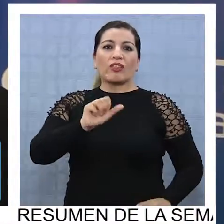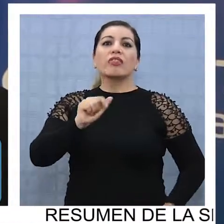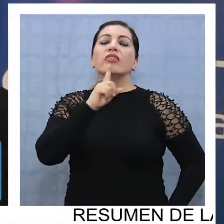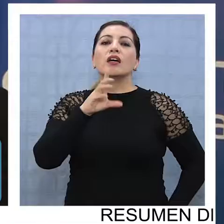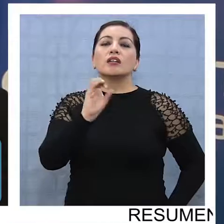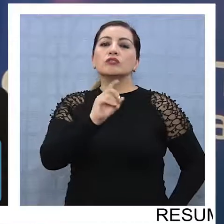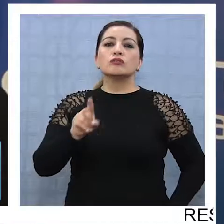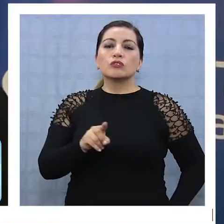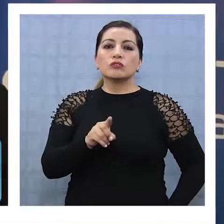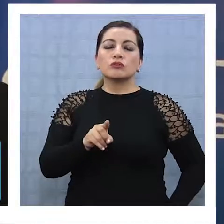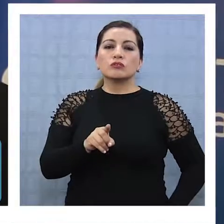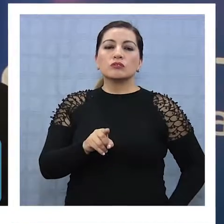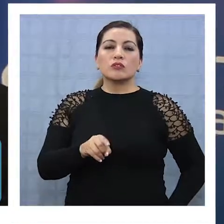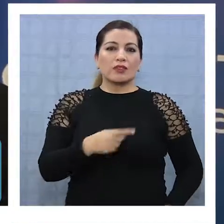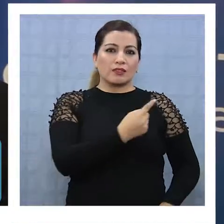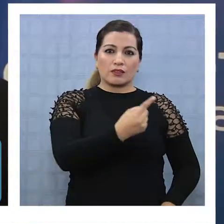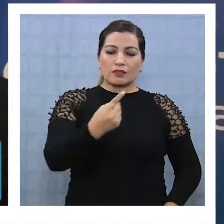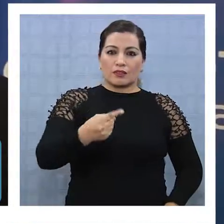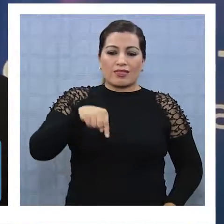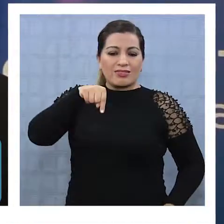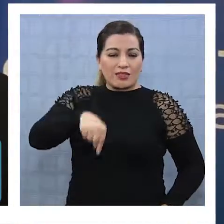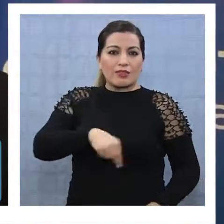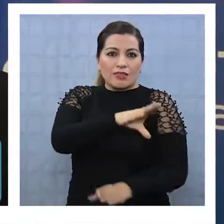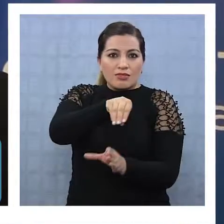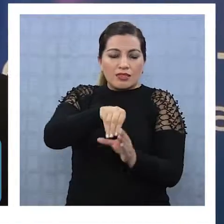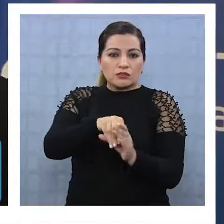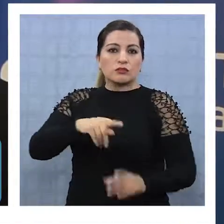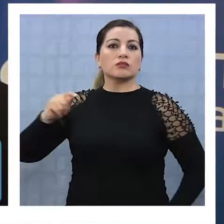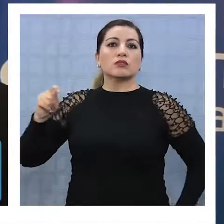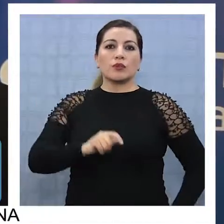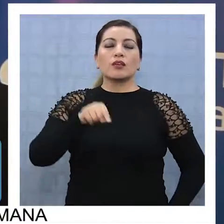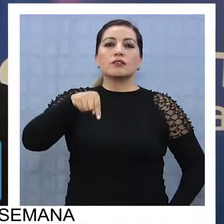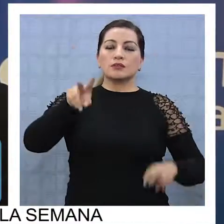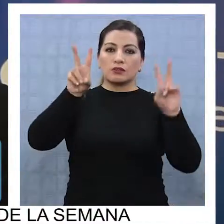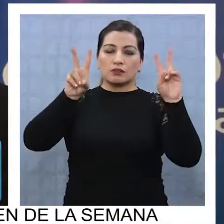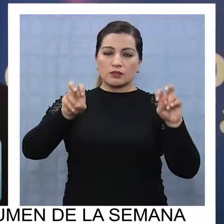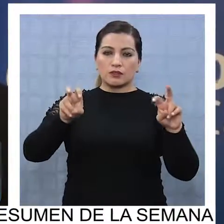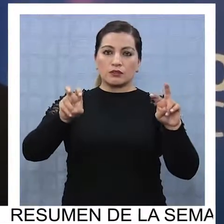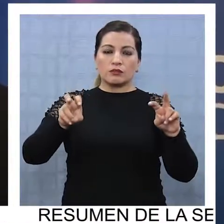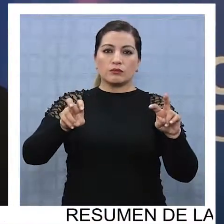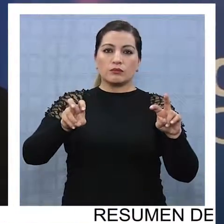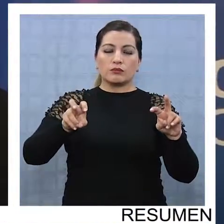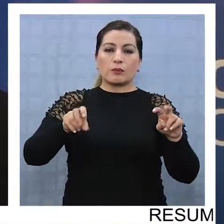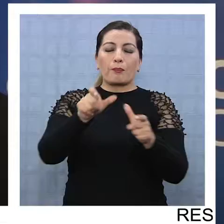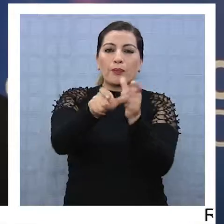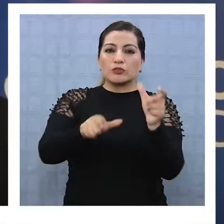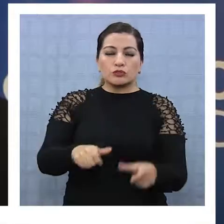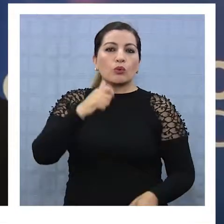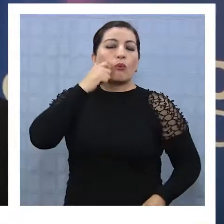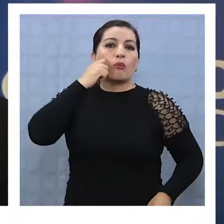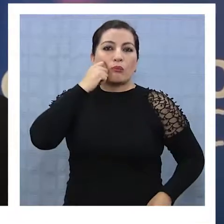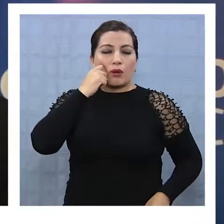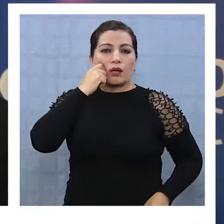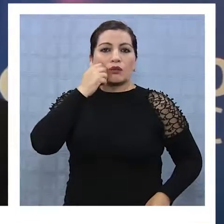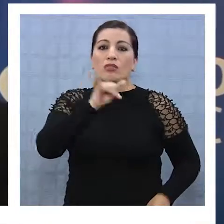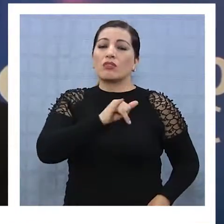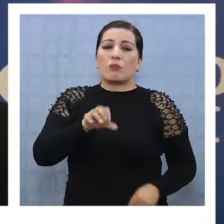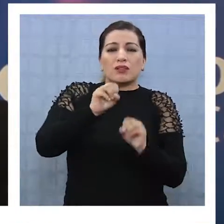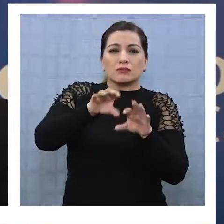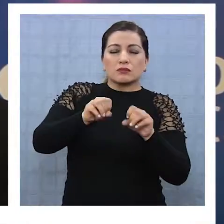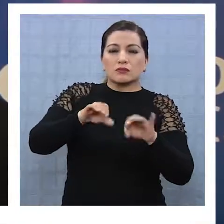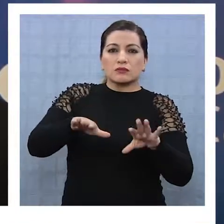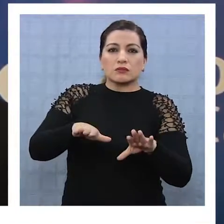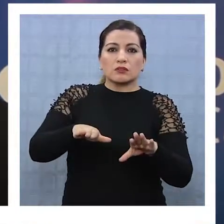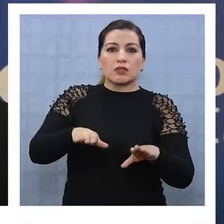sobre el mercado laboral de Tarapacá, pero desde Tarapacá. Y en ese sentido, las demandas de capital humano y luego